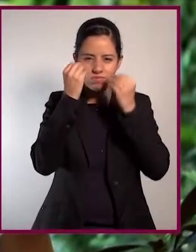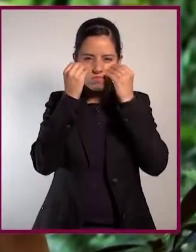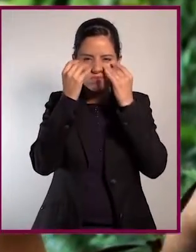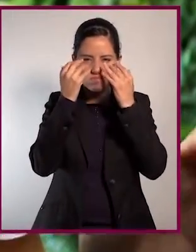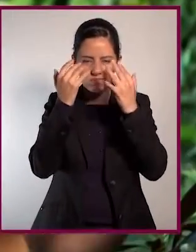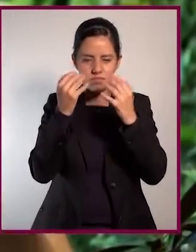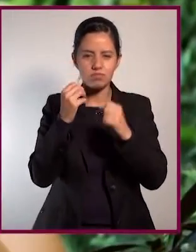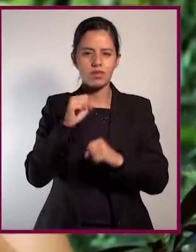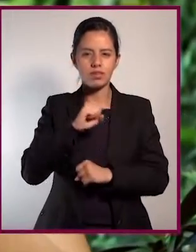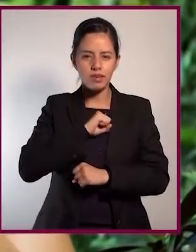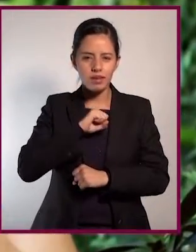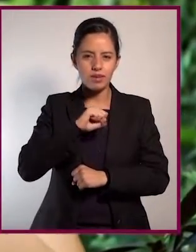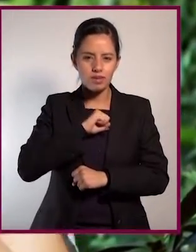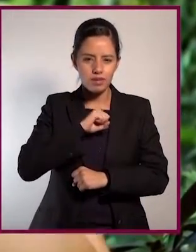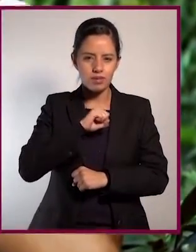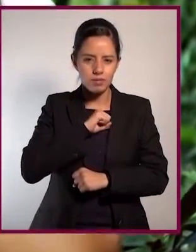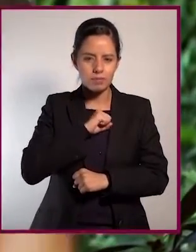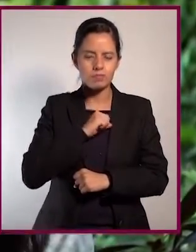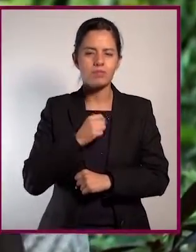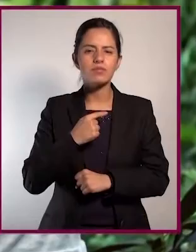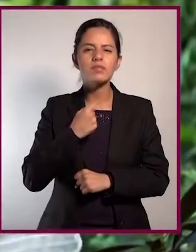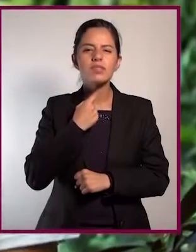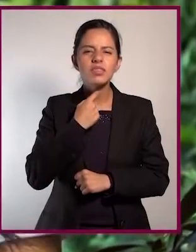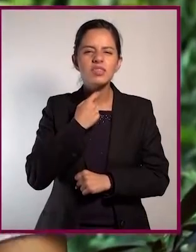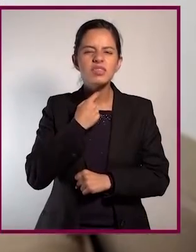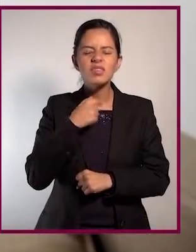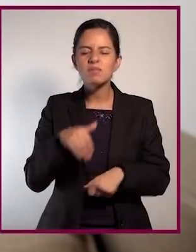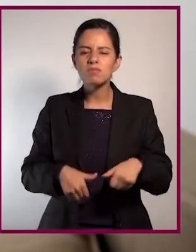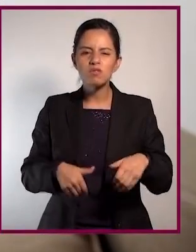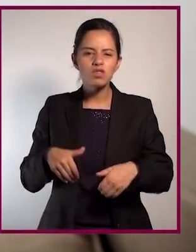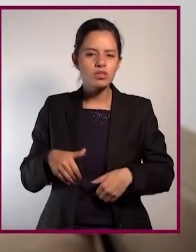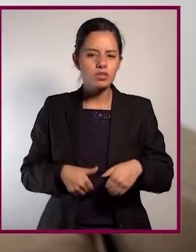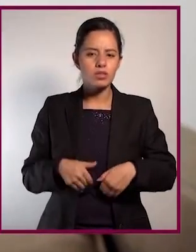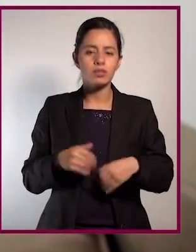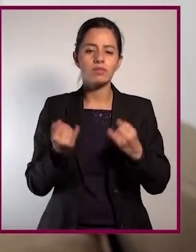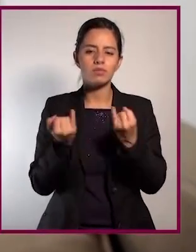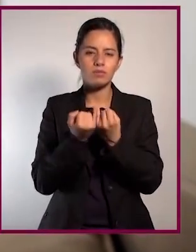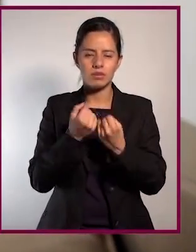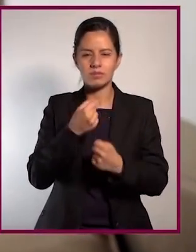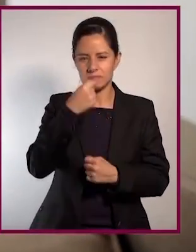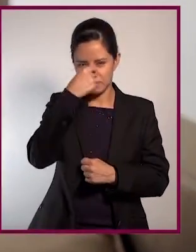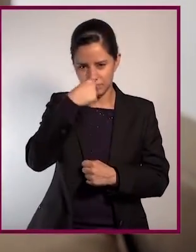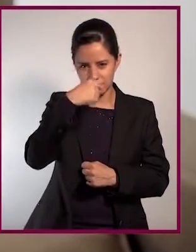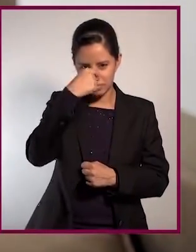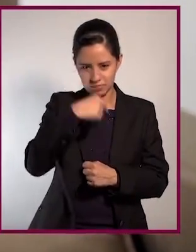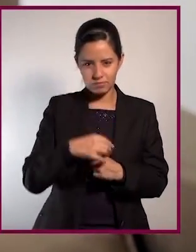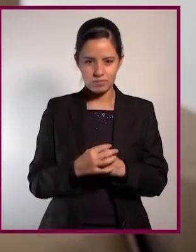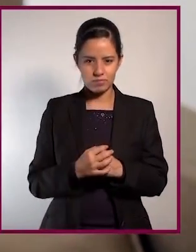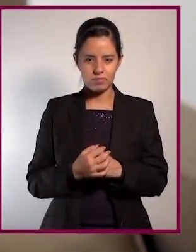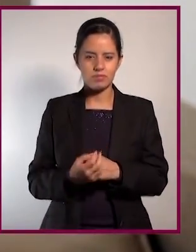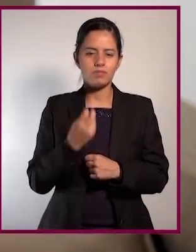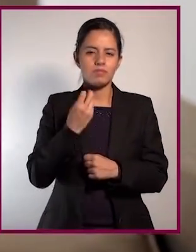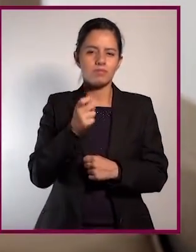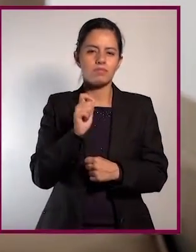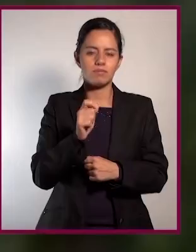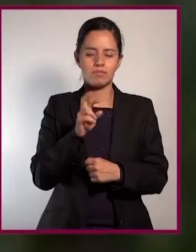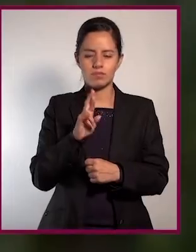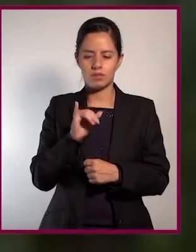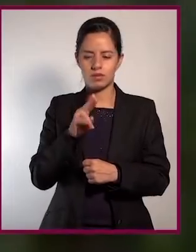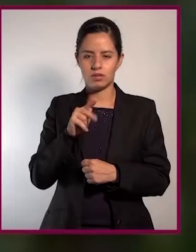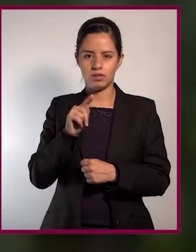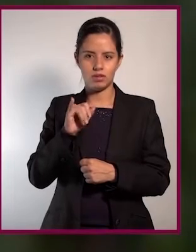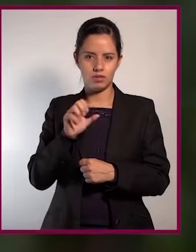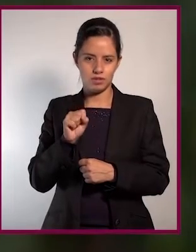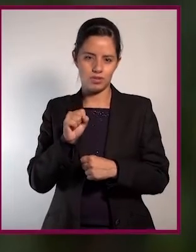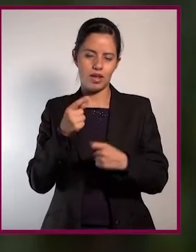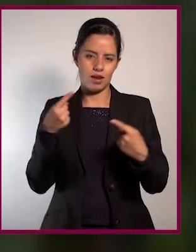estacional son los ojos llorosos, estornudos, malestar en la garganta y tos. A la alergia estacional también se